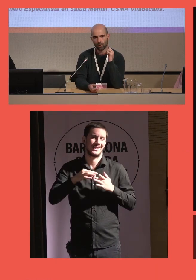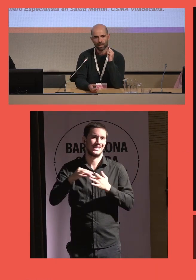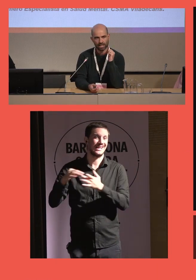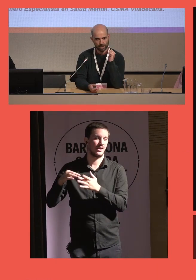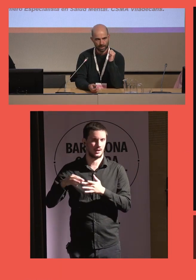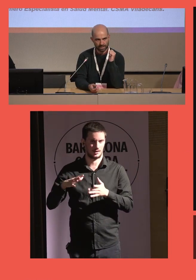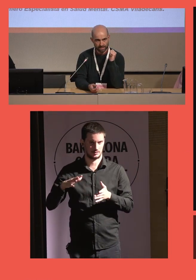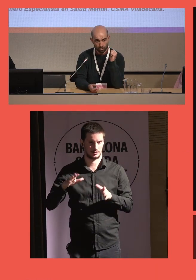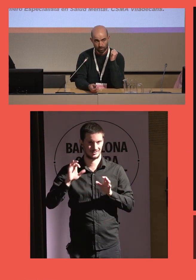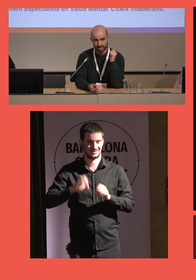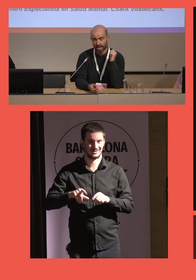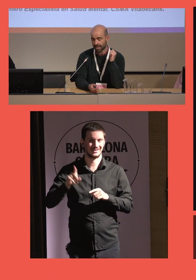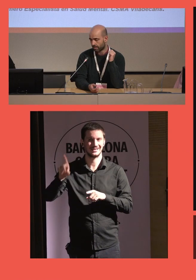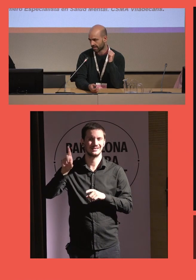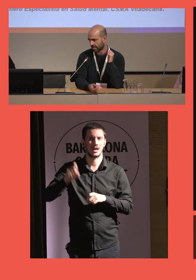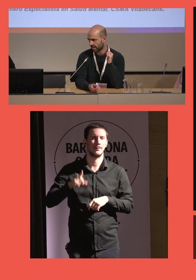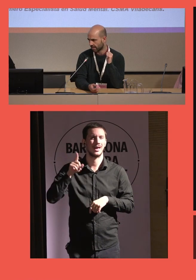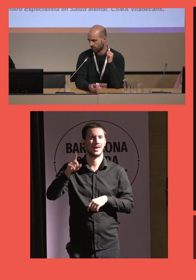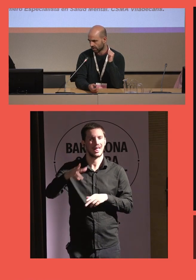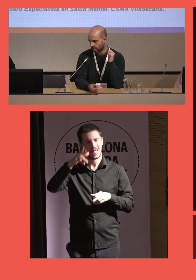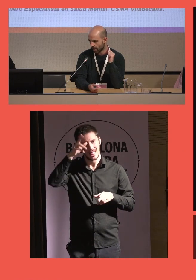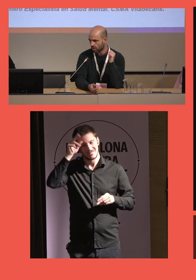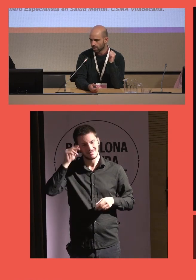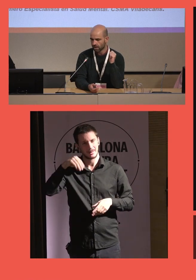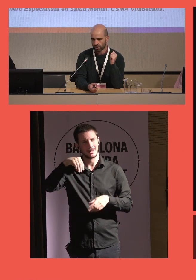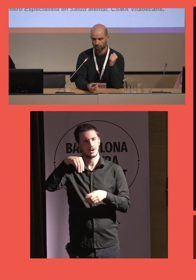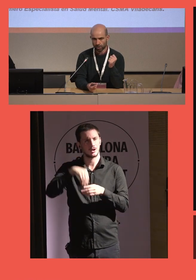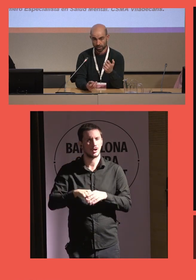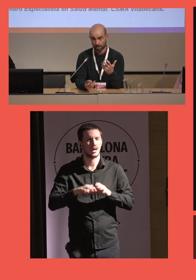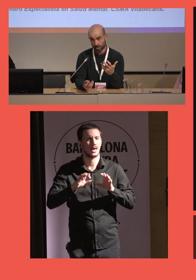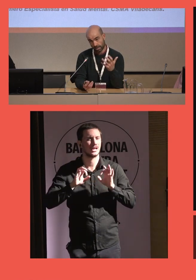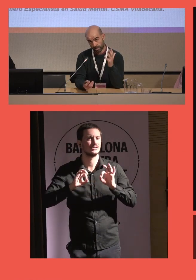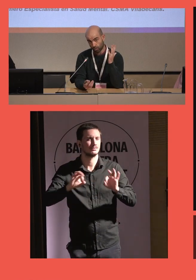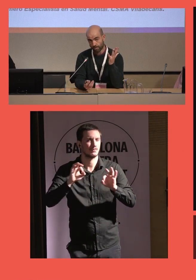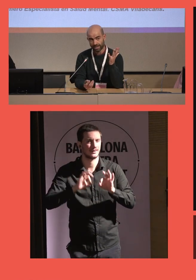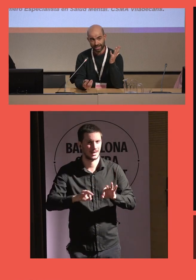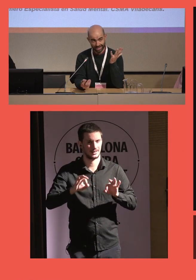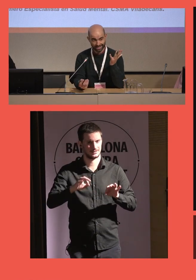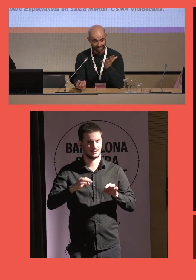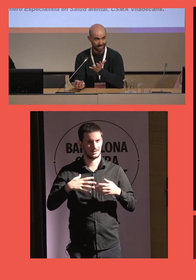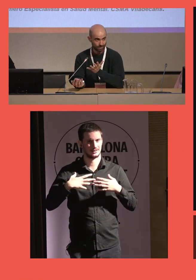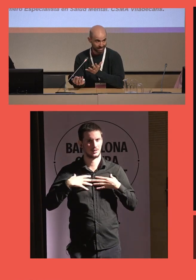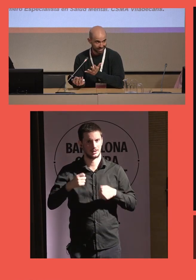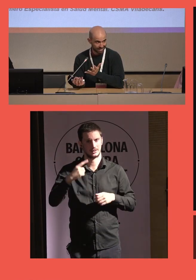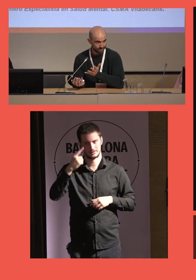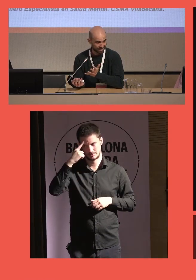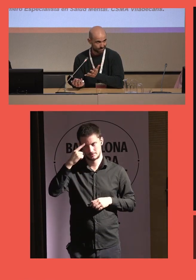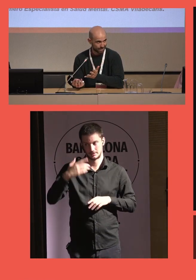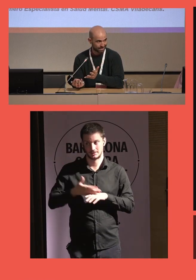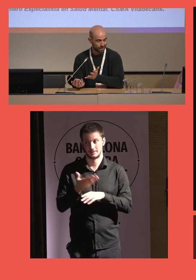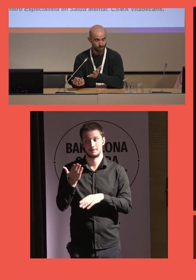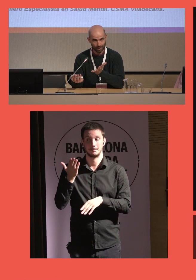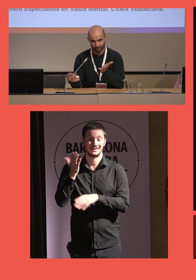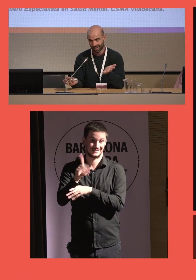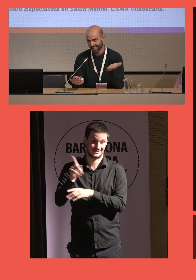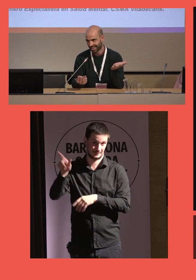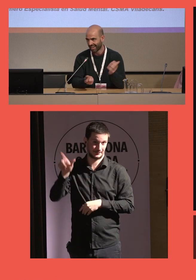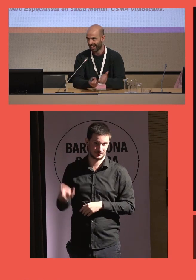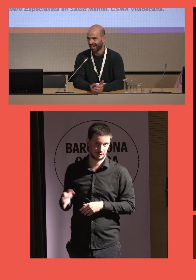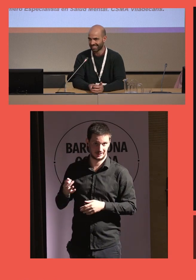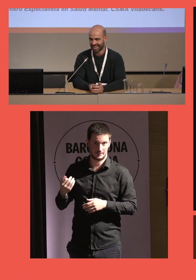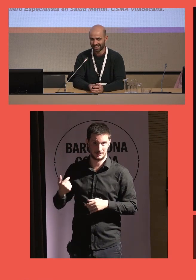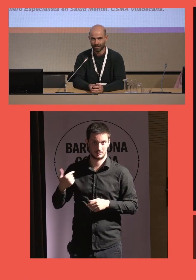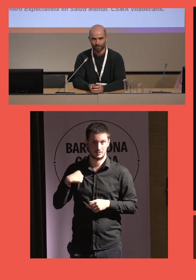enfermero especialista en salud mental del Parc Sanitario San Juan de Deo, y entonces, disculpad que él tendría que presentar esta presentación, pero